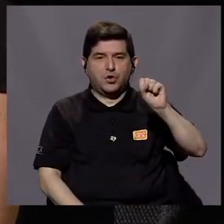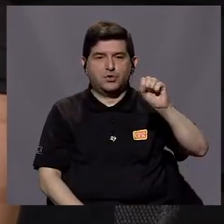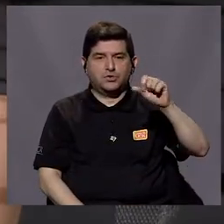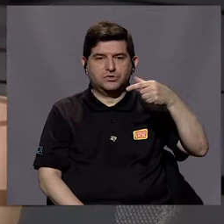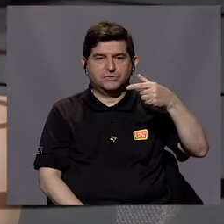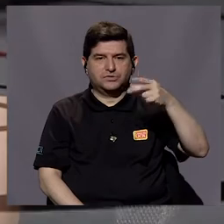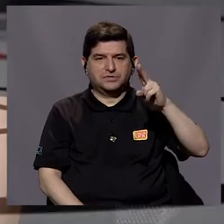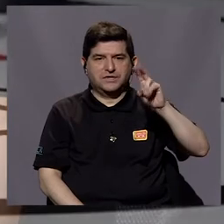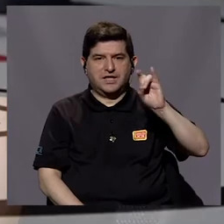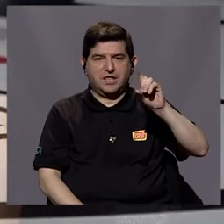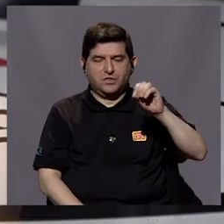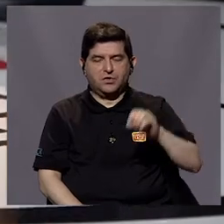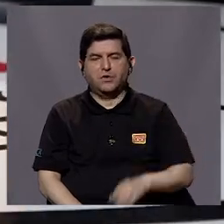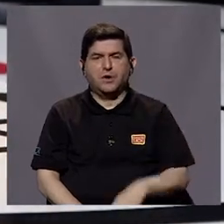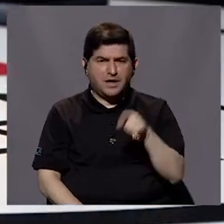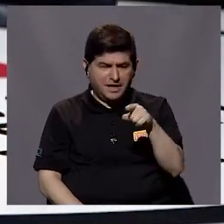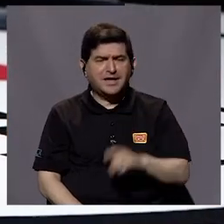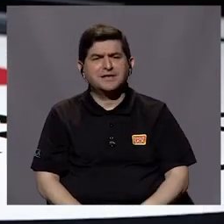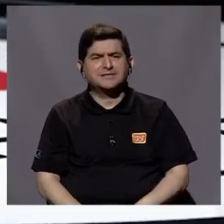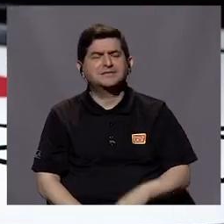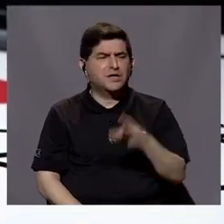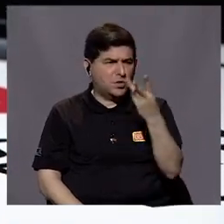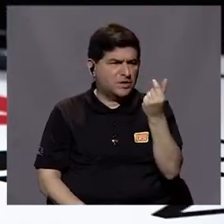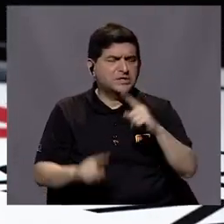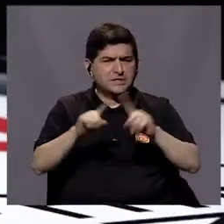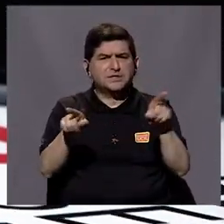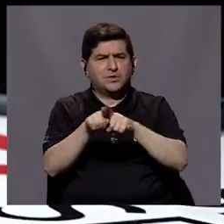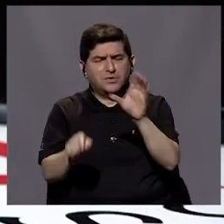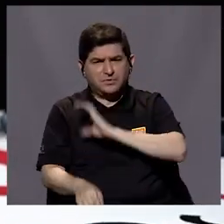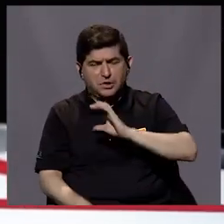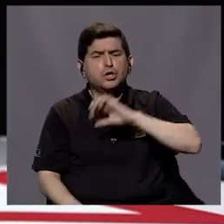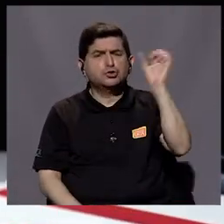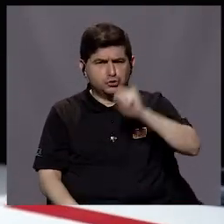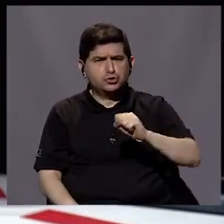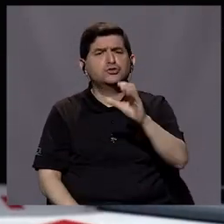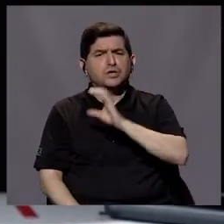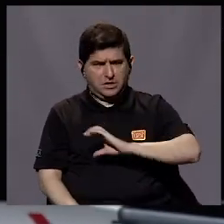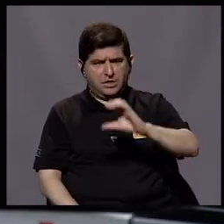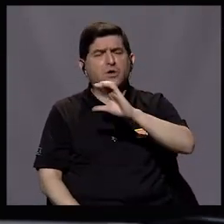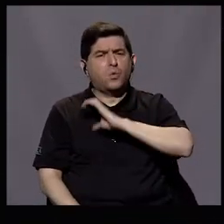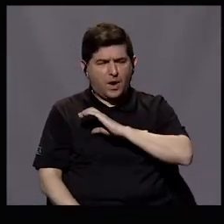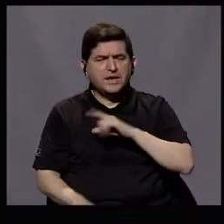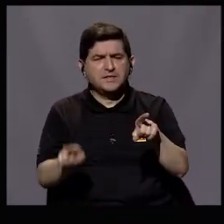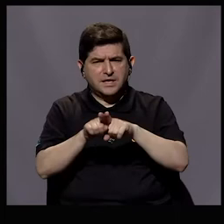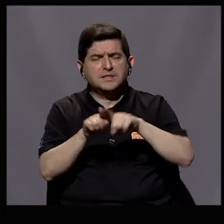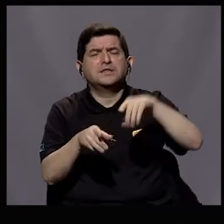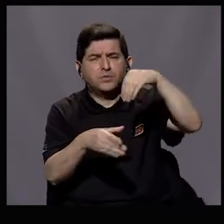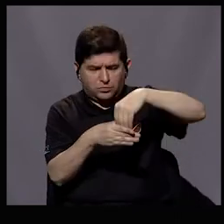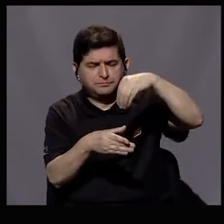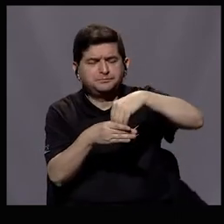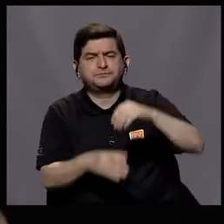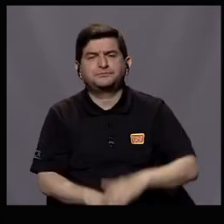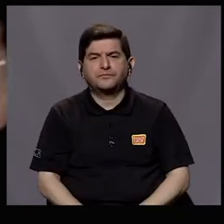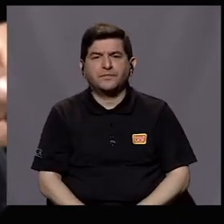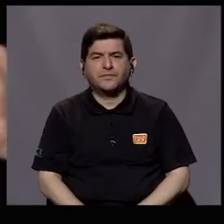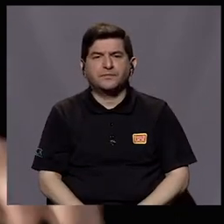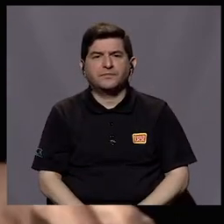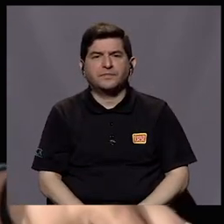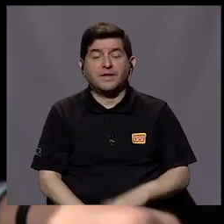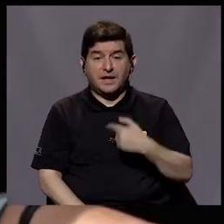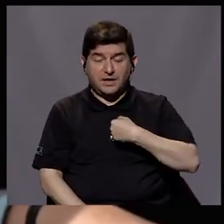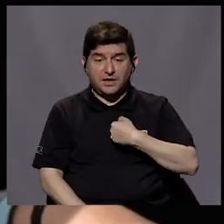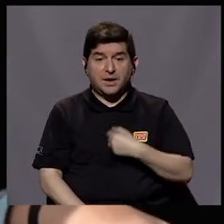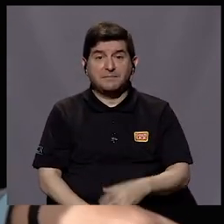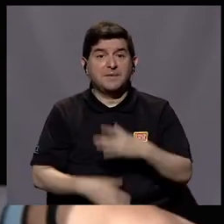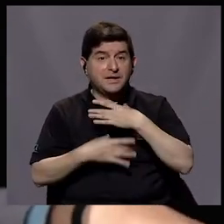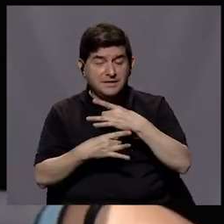Que arroja lo cuantitativo, pero es una experiencia muy cualitativa. Exacto. Y de hecho tiene una buena parte cualitativa también. Sí, de lo que pude revisar al menos. Voy a dar un salto.